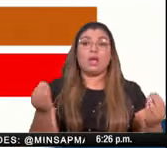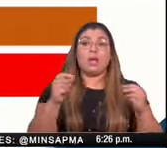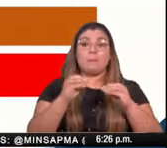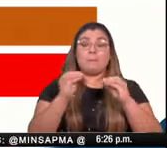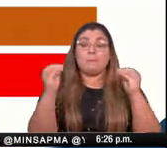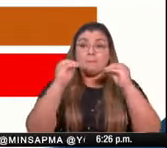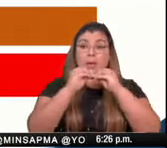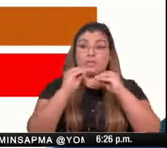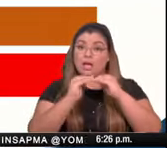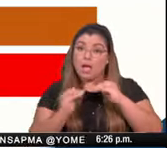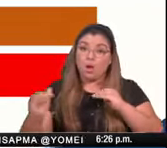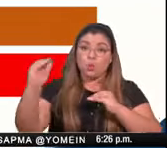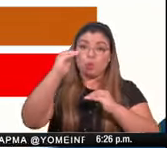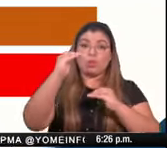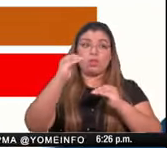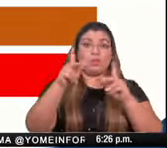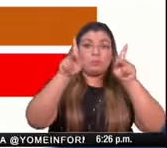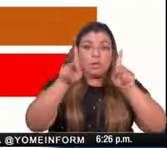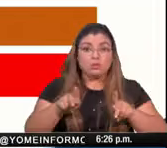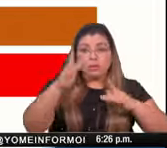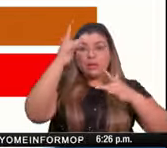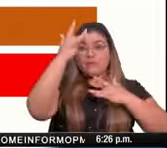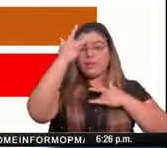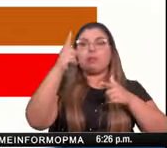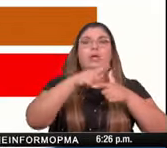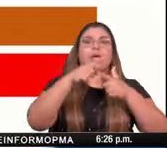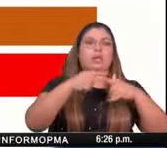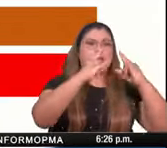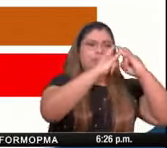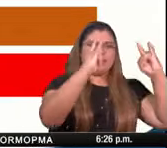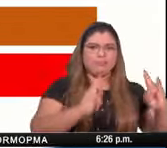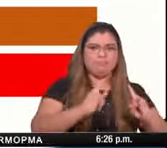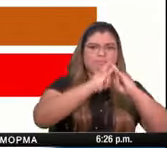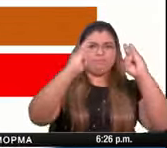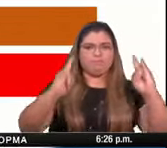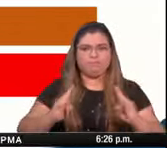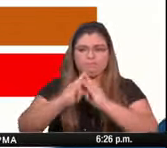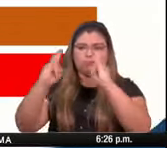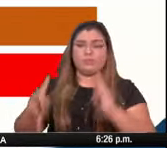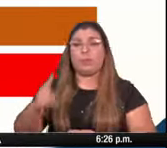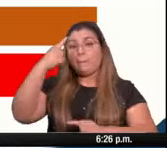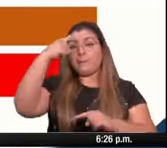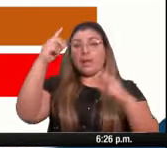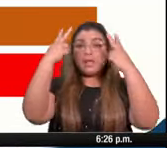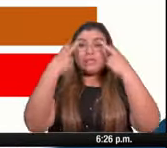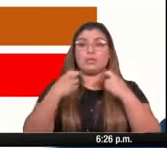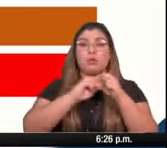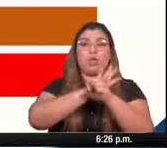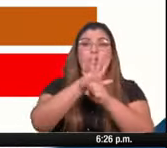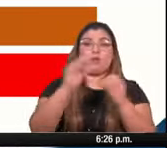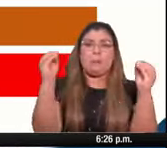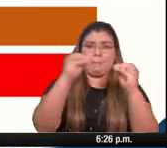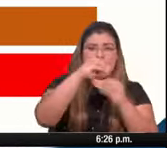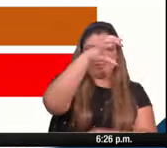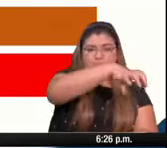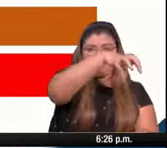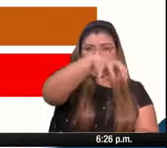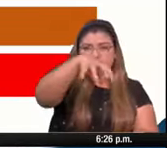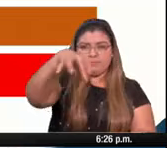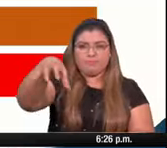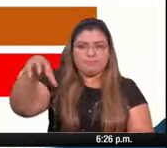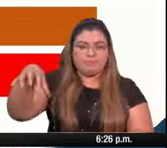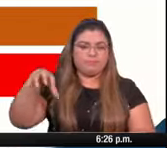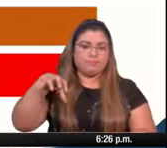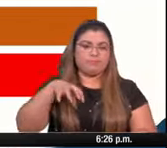aumentamos los puestos de control y la masificación de pruebas y ante el desborde de los cuatro indicadores para la